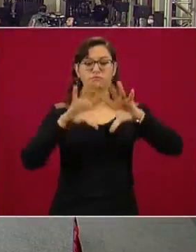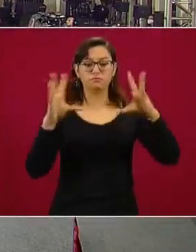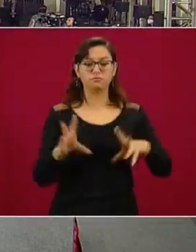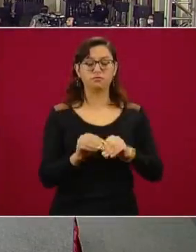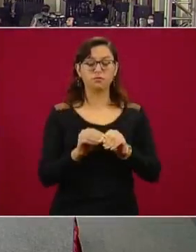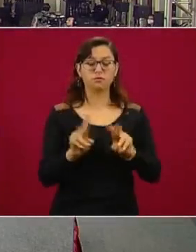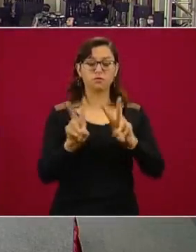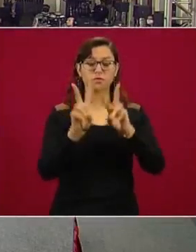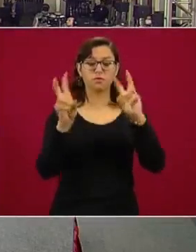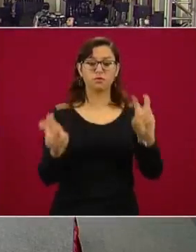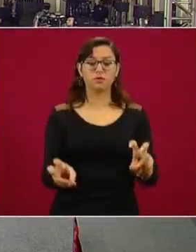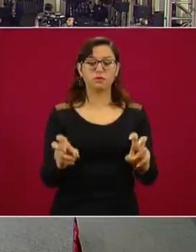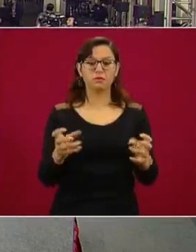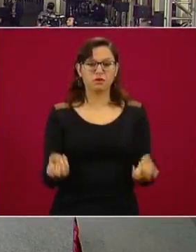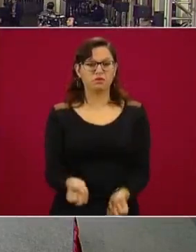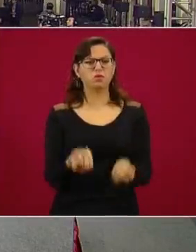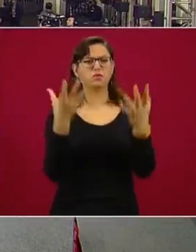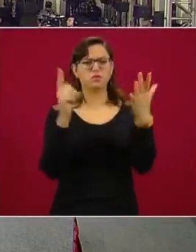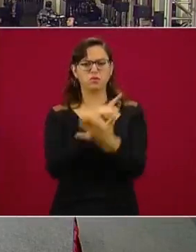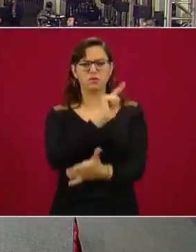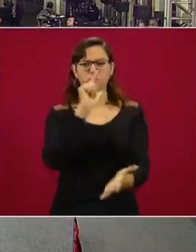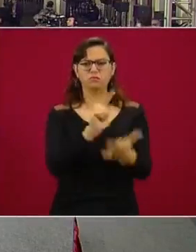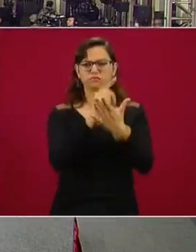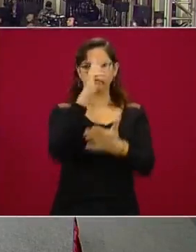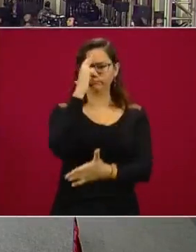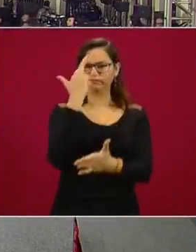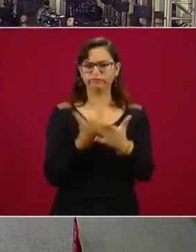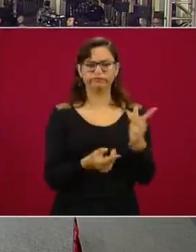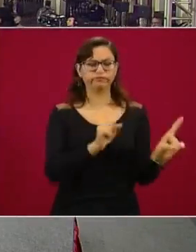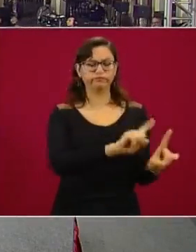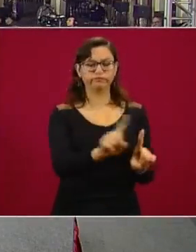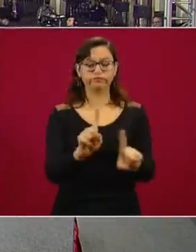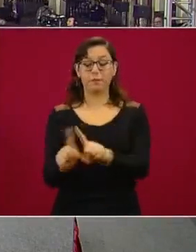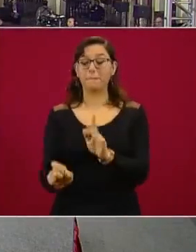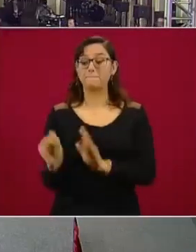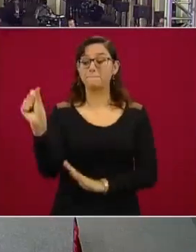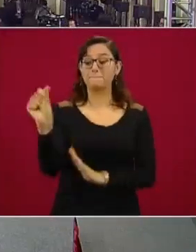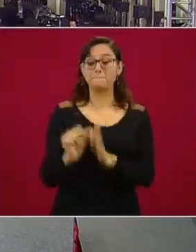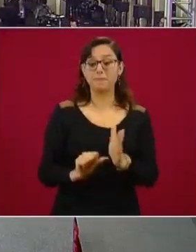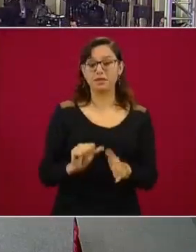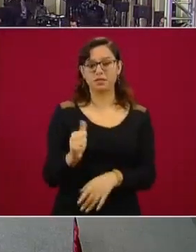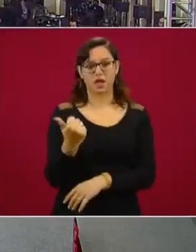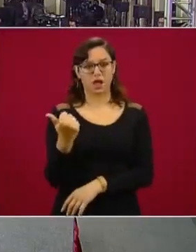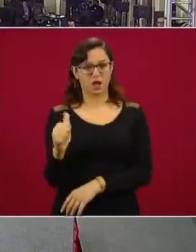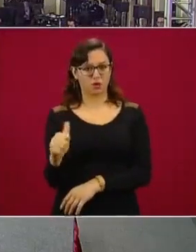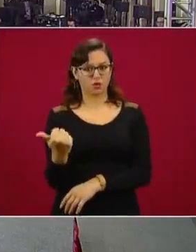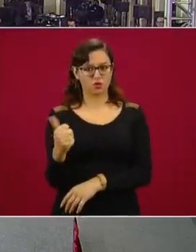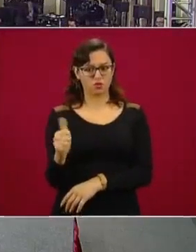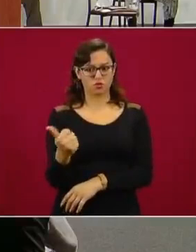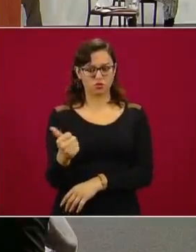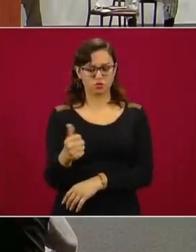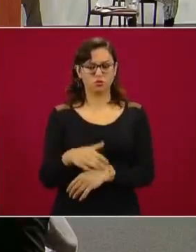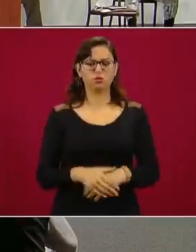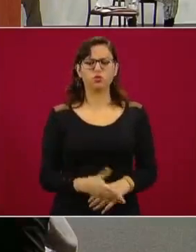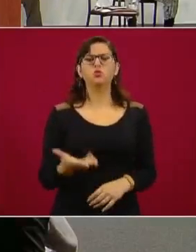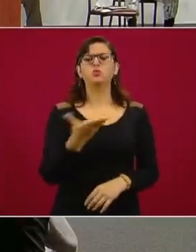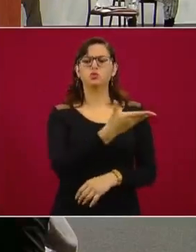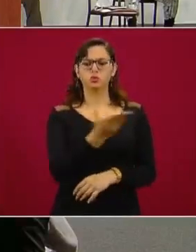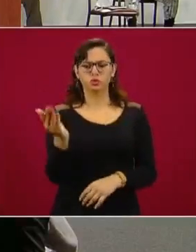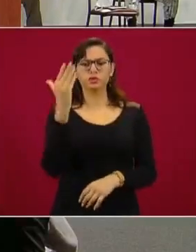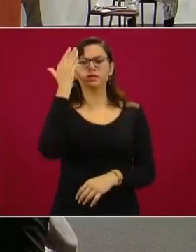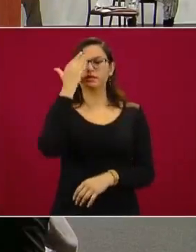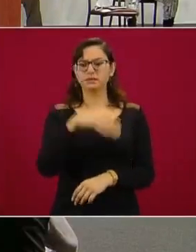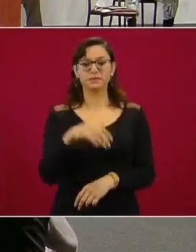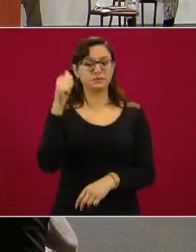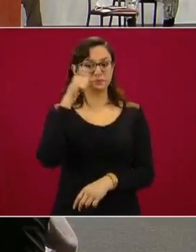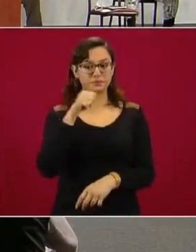criminal del mes de agosto. Como es de su conocimiento, toda esta información